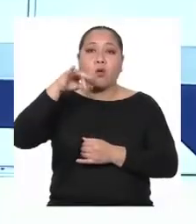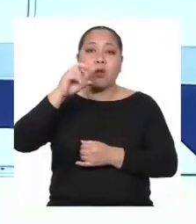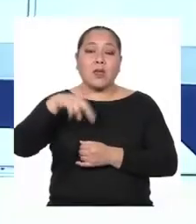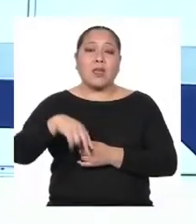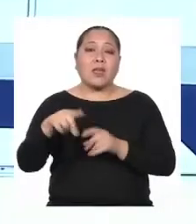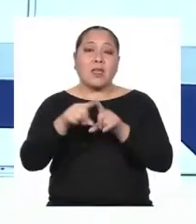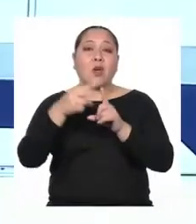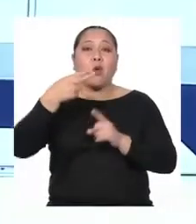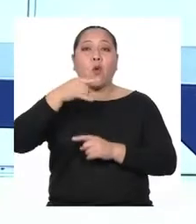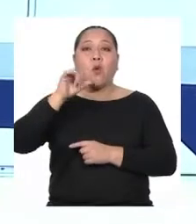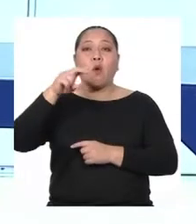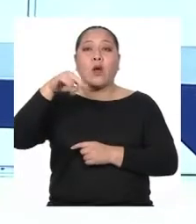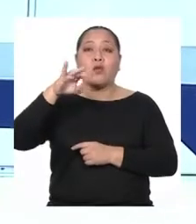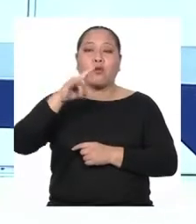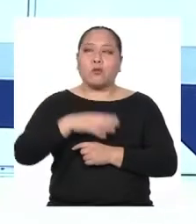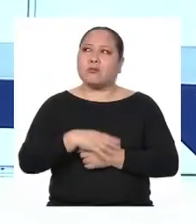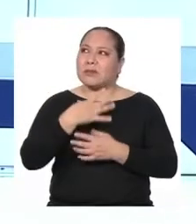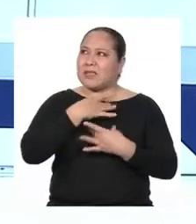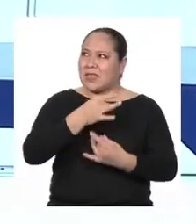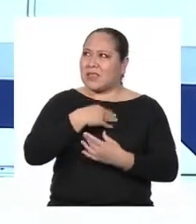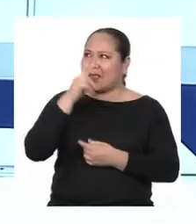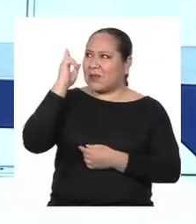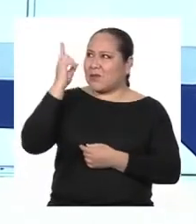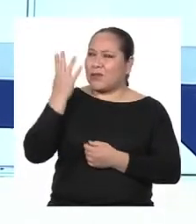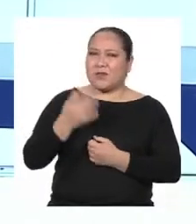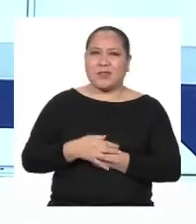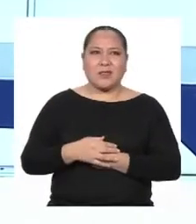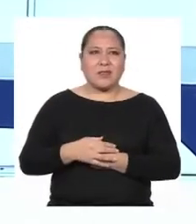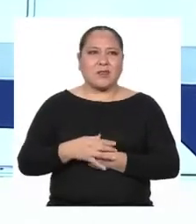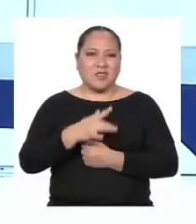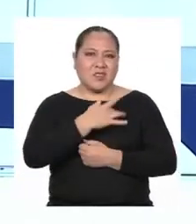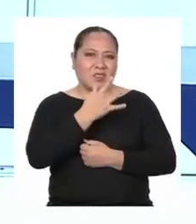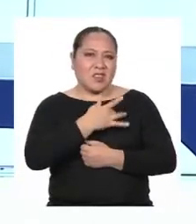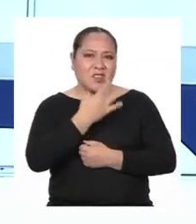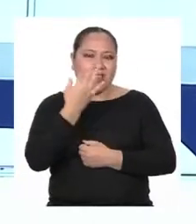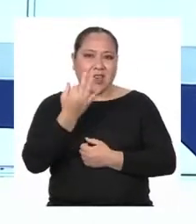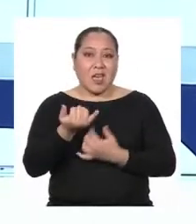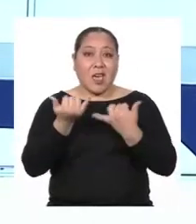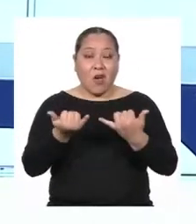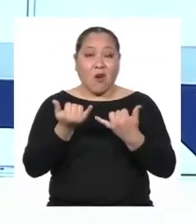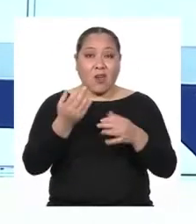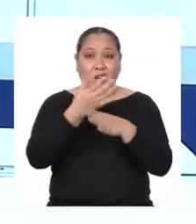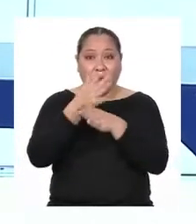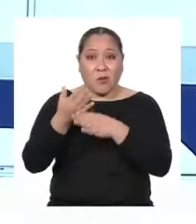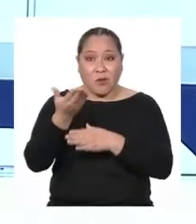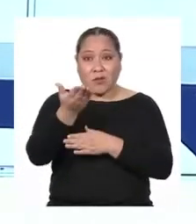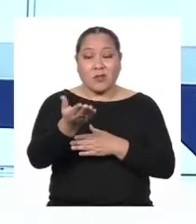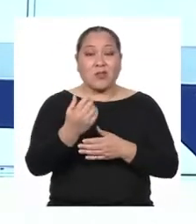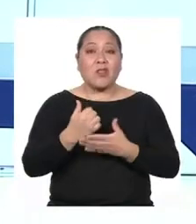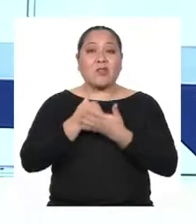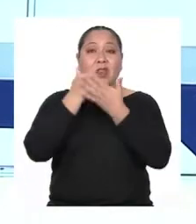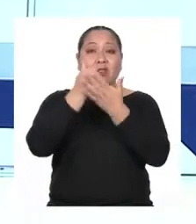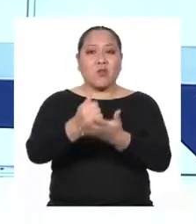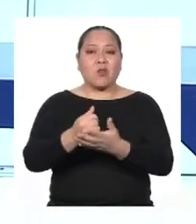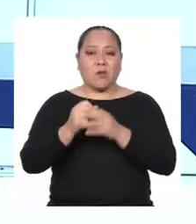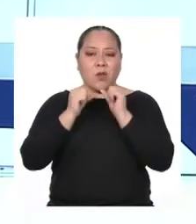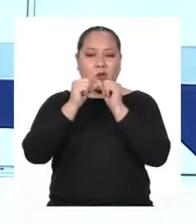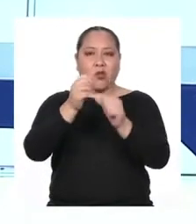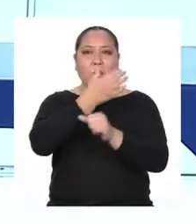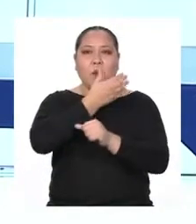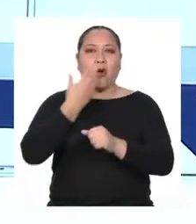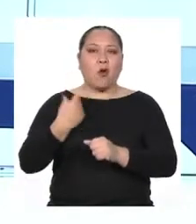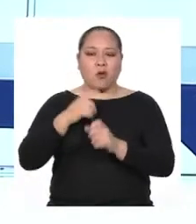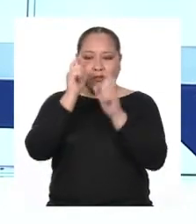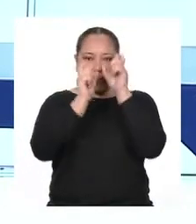Qué interesante profesora Siento que lo compartido y aprendido hoy Nos refuerza para seguir siendo mejores